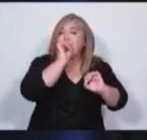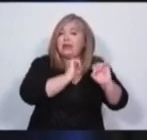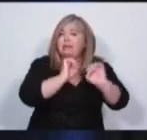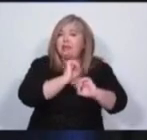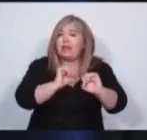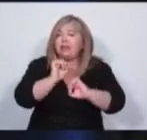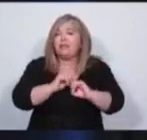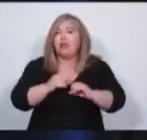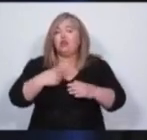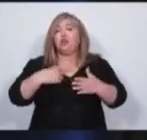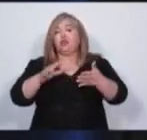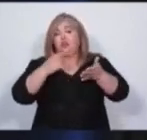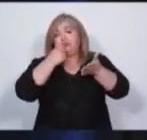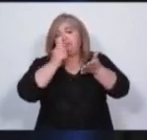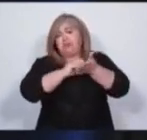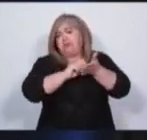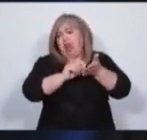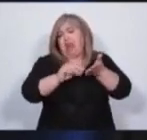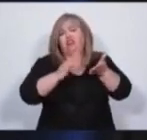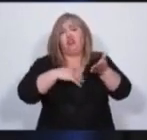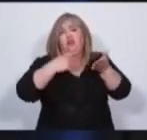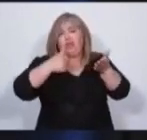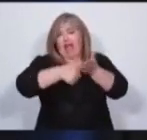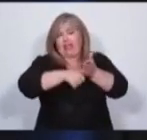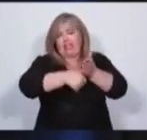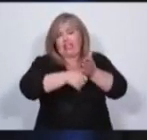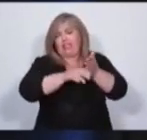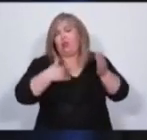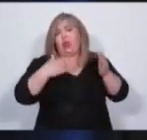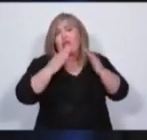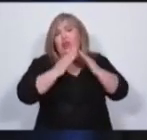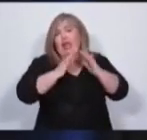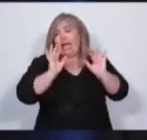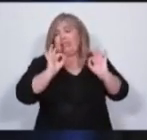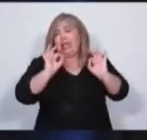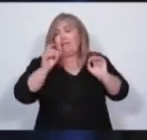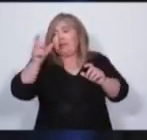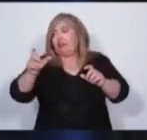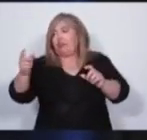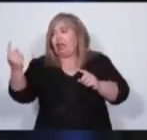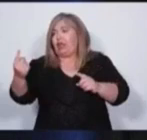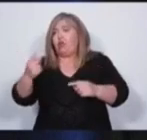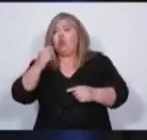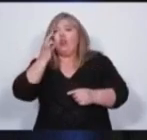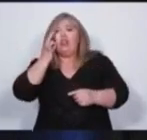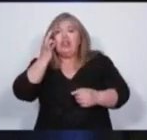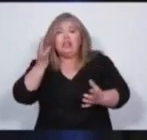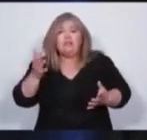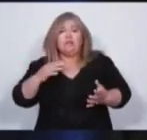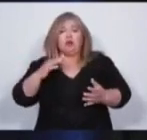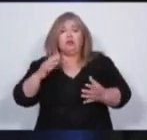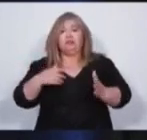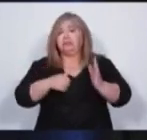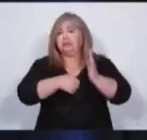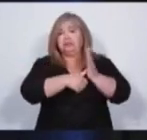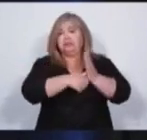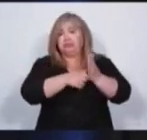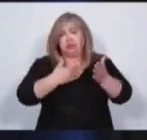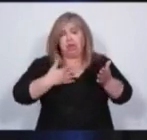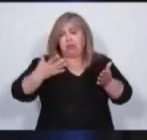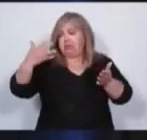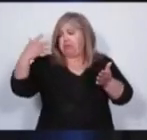la ficha limpia que yo he sacado justamente el 28 de agosto, a través de los cuales no tenemos ninguna justamente disposición que nosotros tenemos que